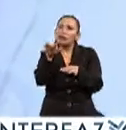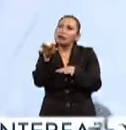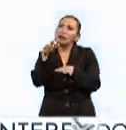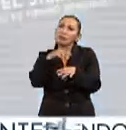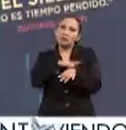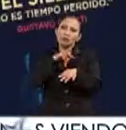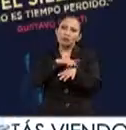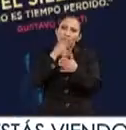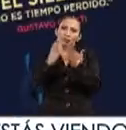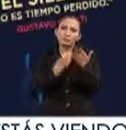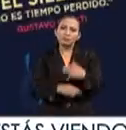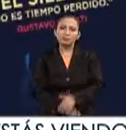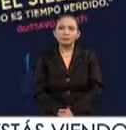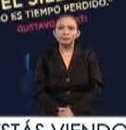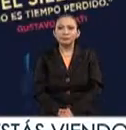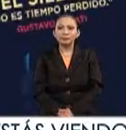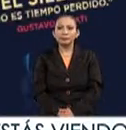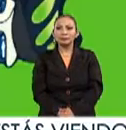vea alguna pieza mía